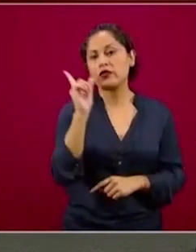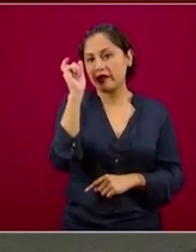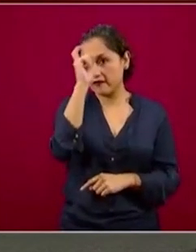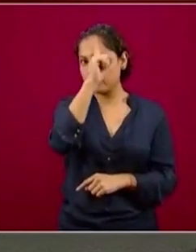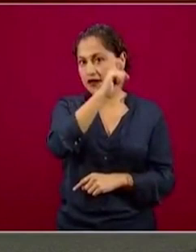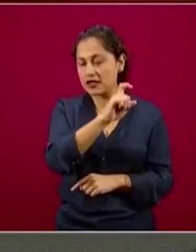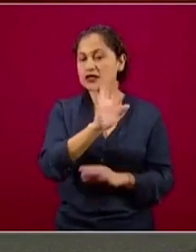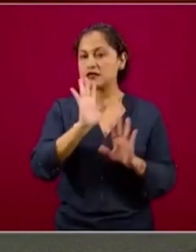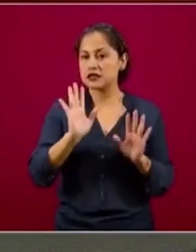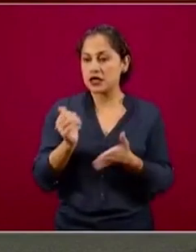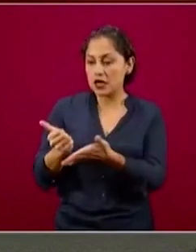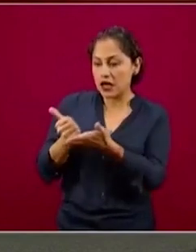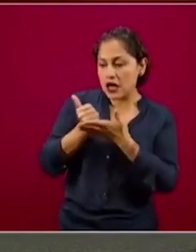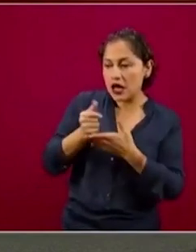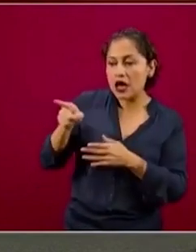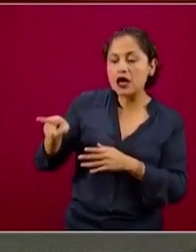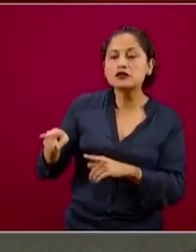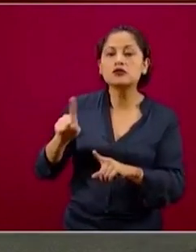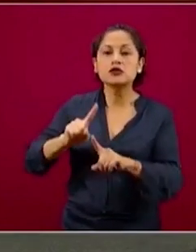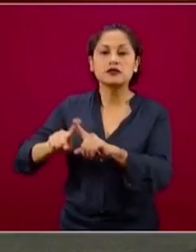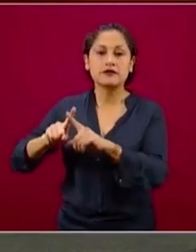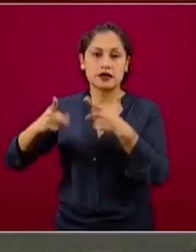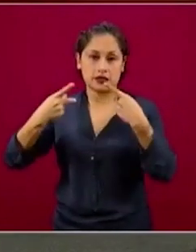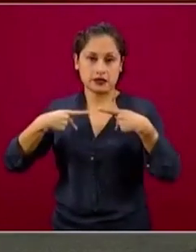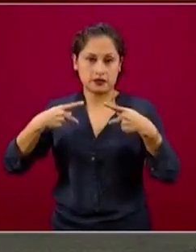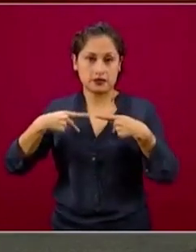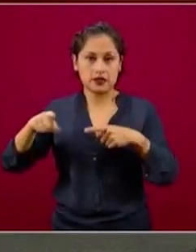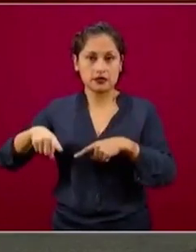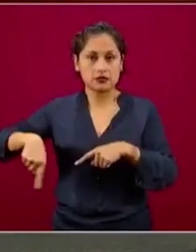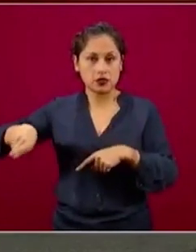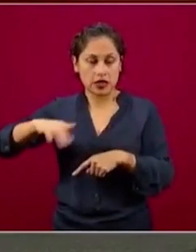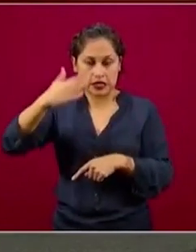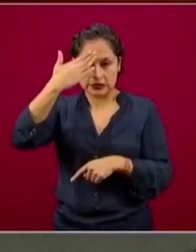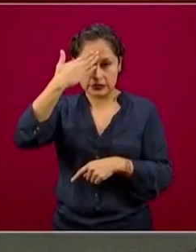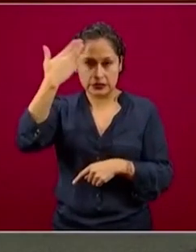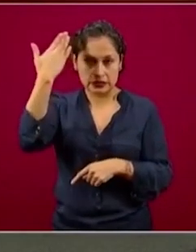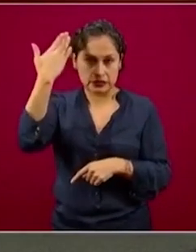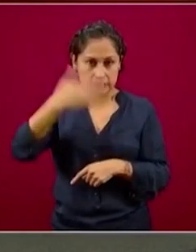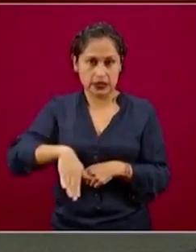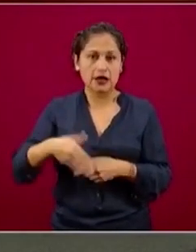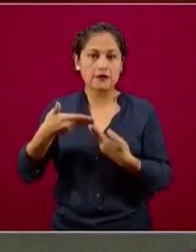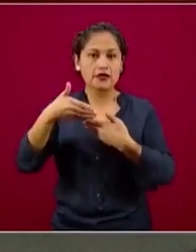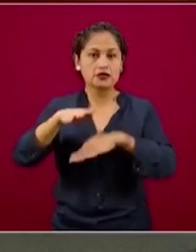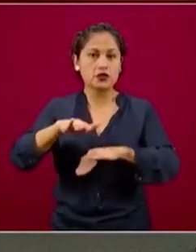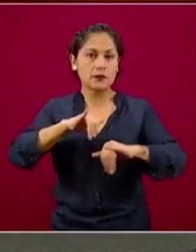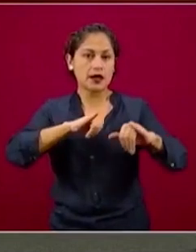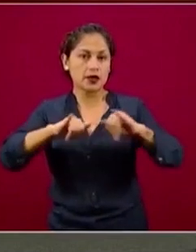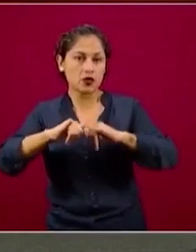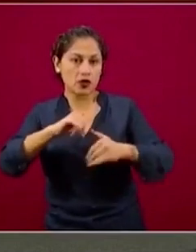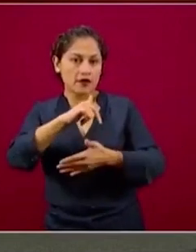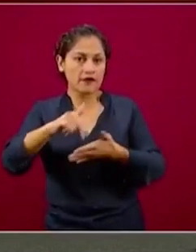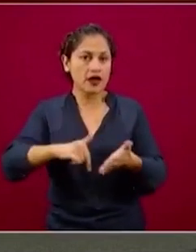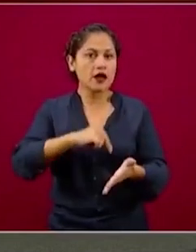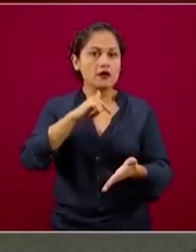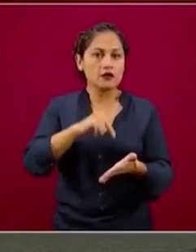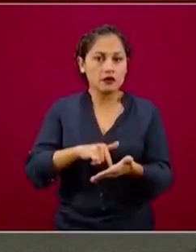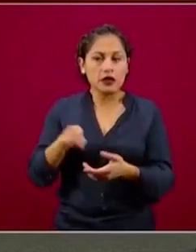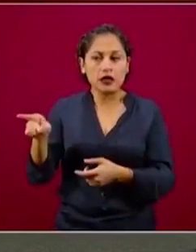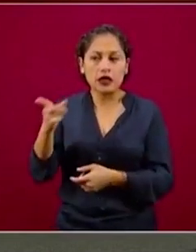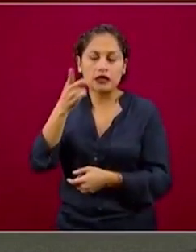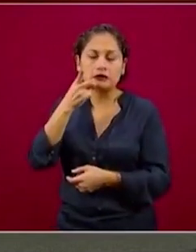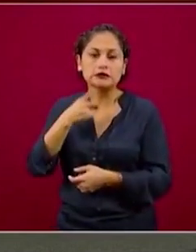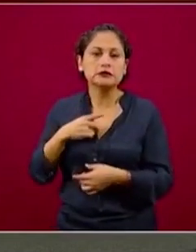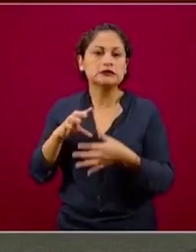y también nos están ayudando las personas expertas en geomática y geografía es cuáles son las características